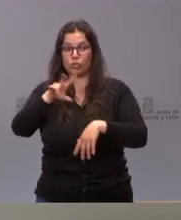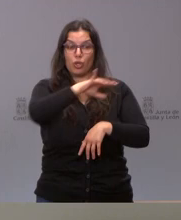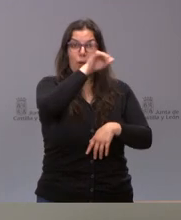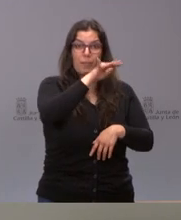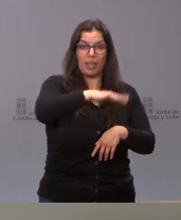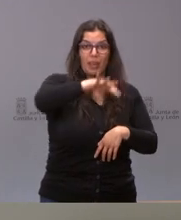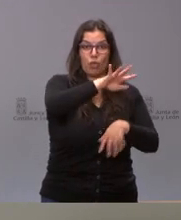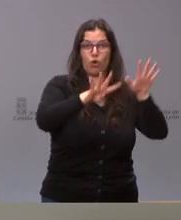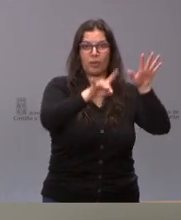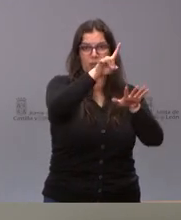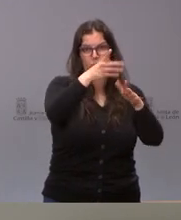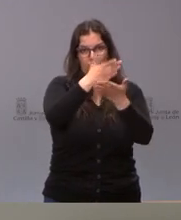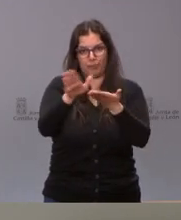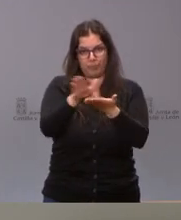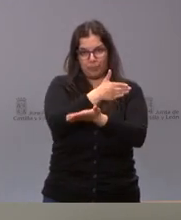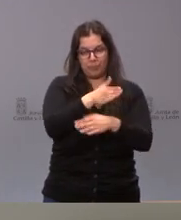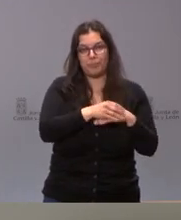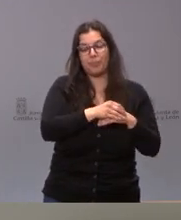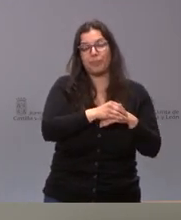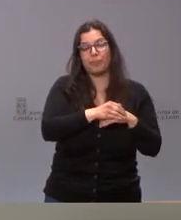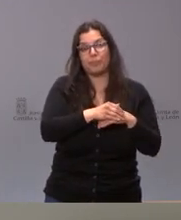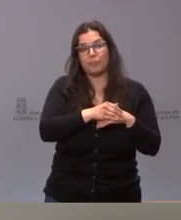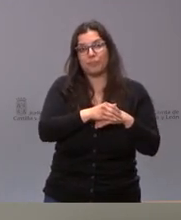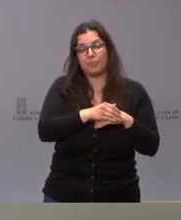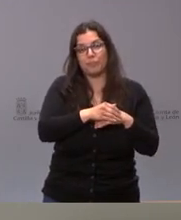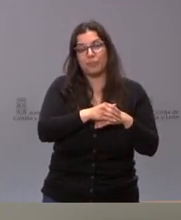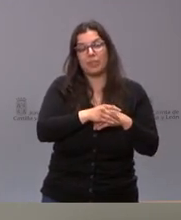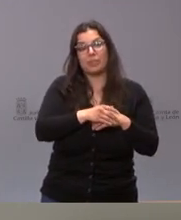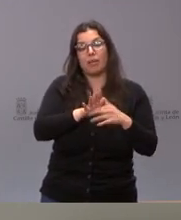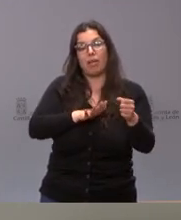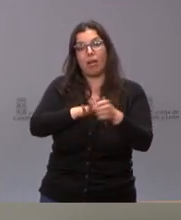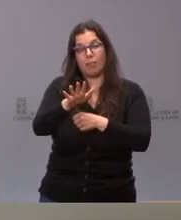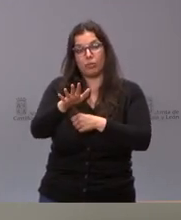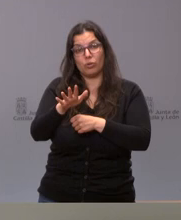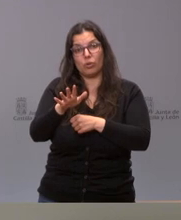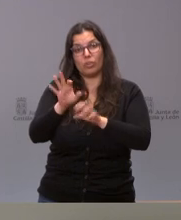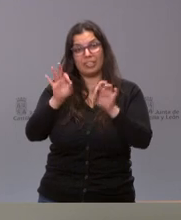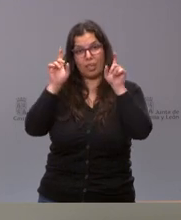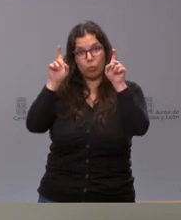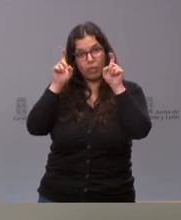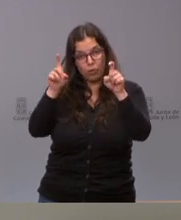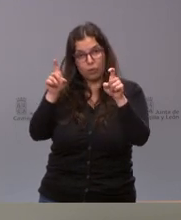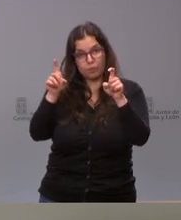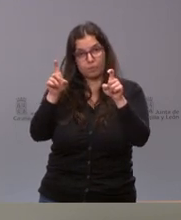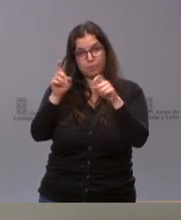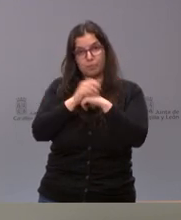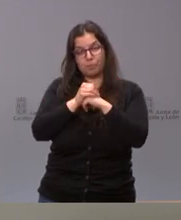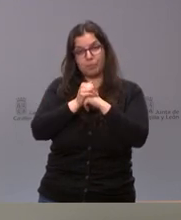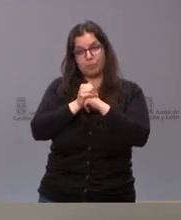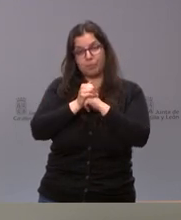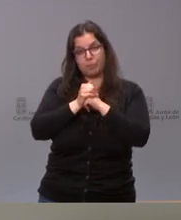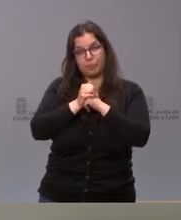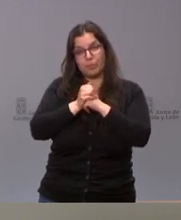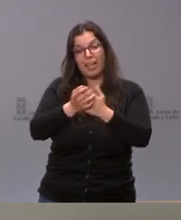del Bierzo 91 y que en el ámbito de educación el número